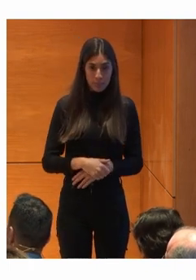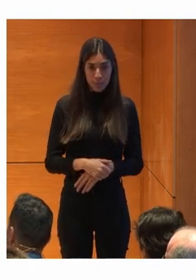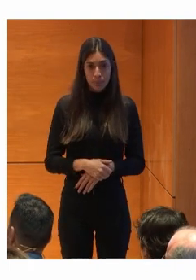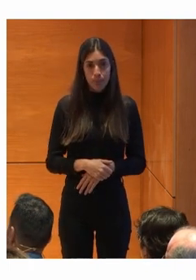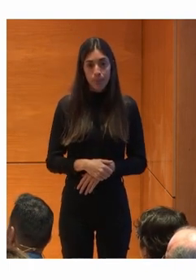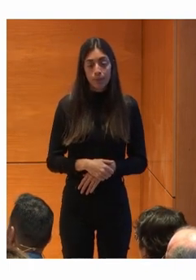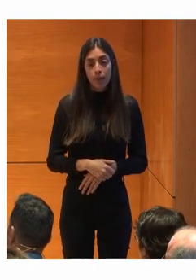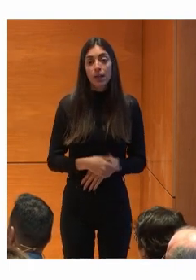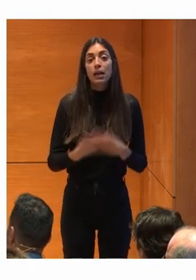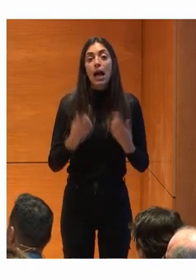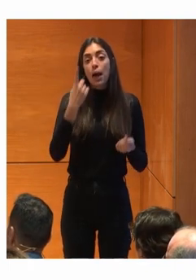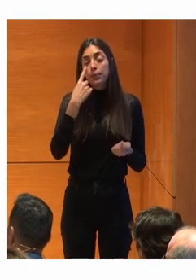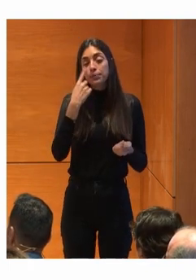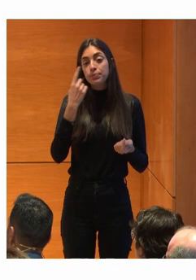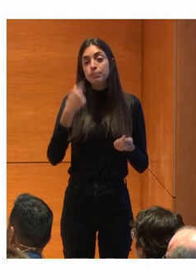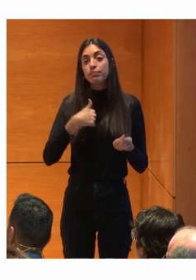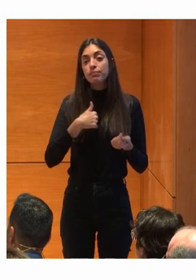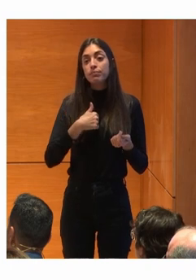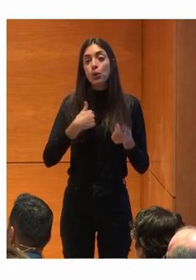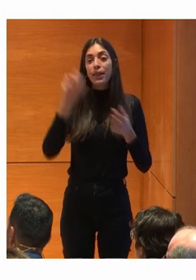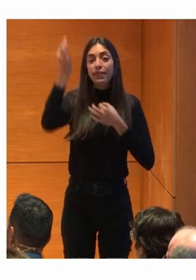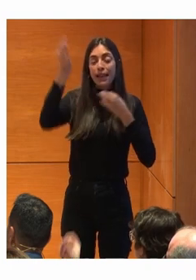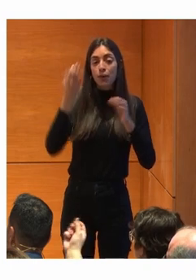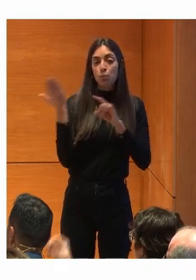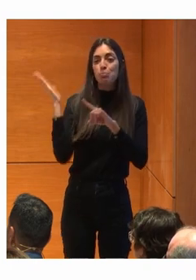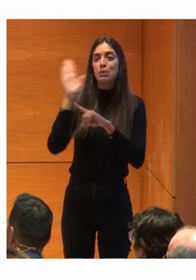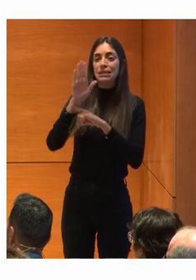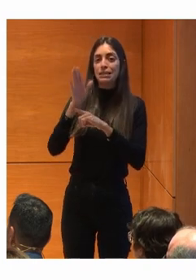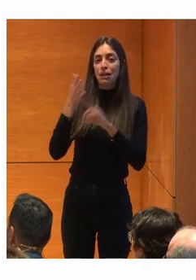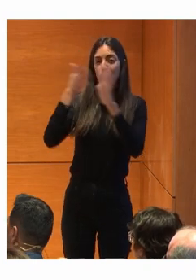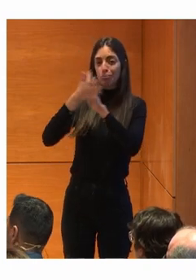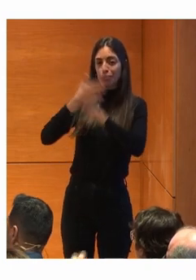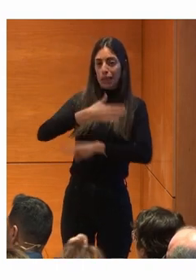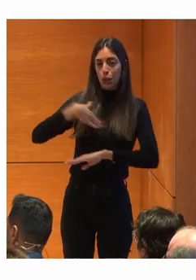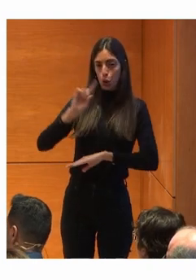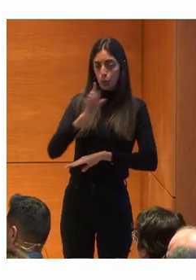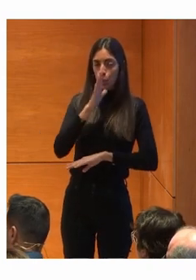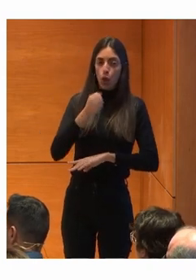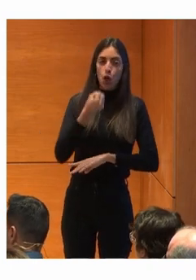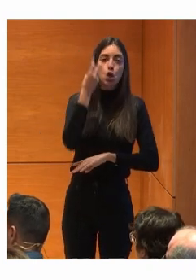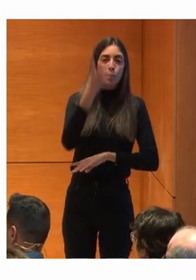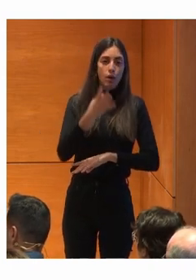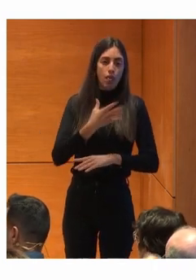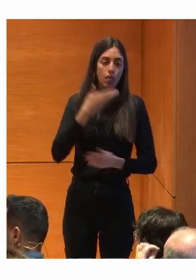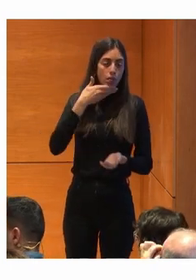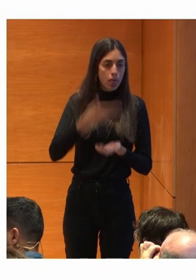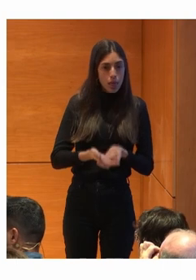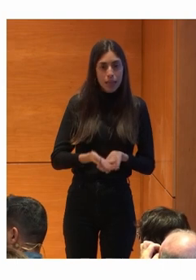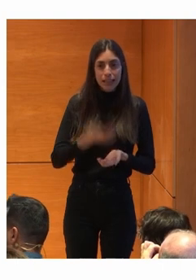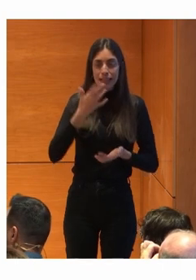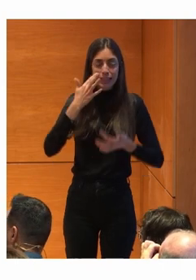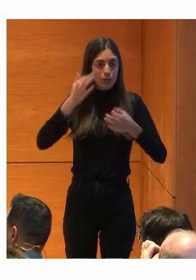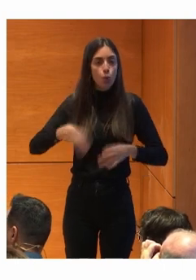Bueno Veis un poco No voy a relatar Los datos de la presentación Porque decir números Es muy aburrido Seguro que la organización Os va a pasar la